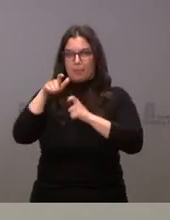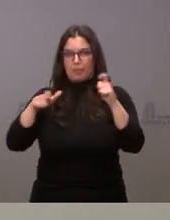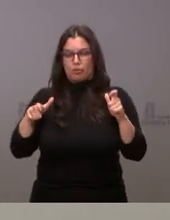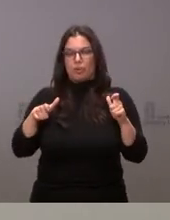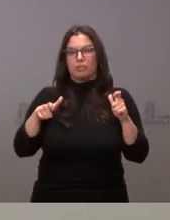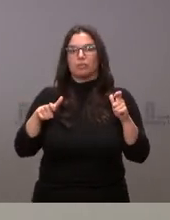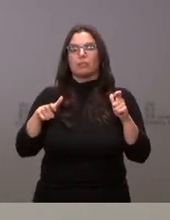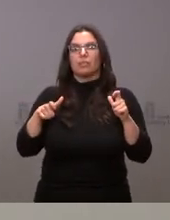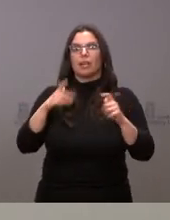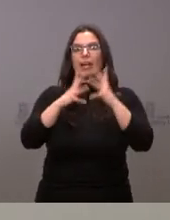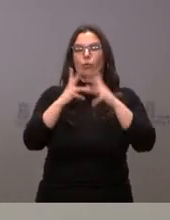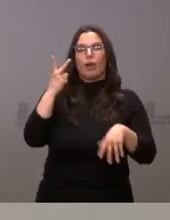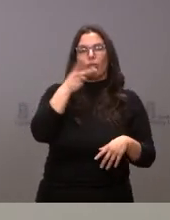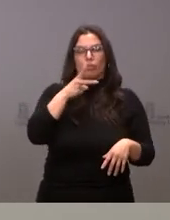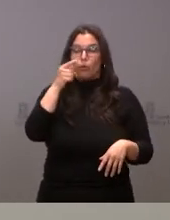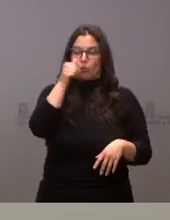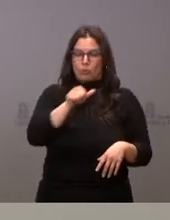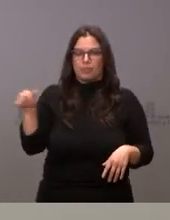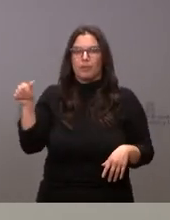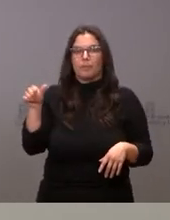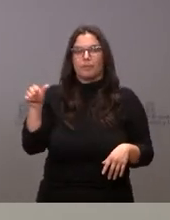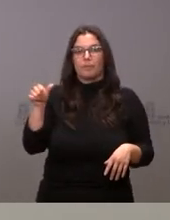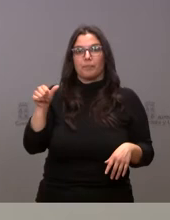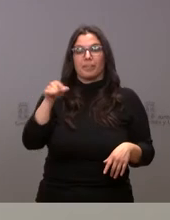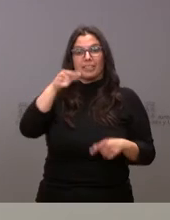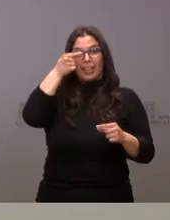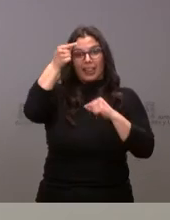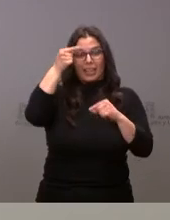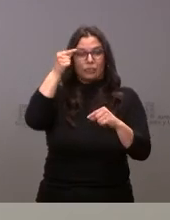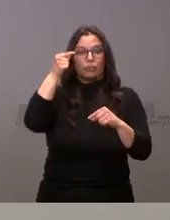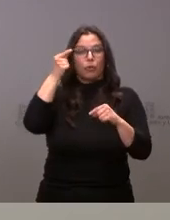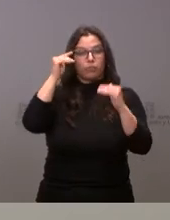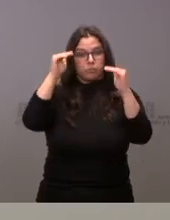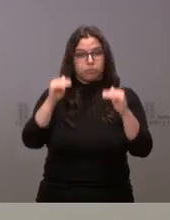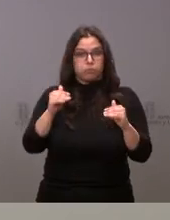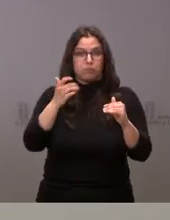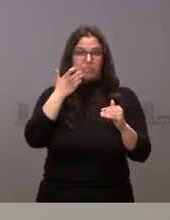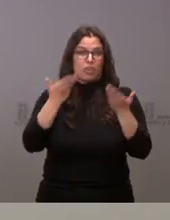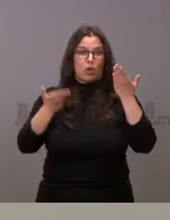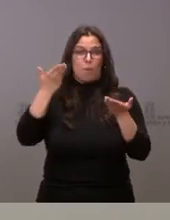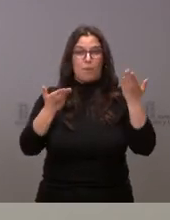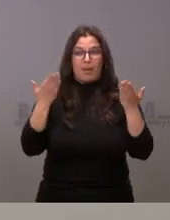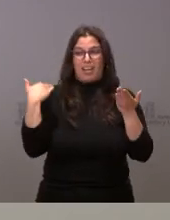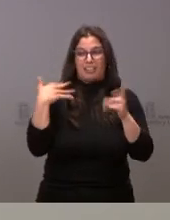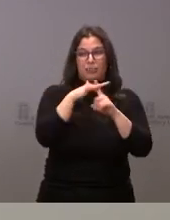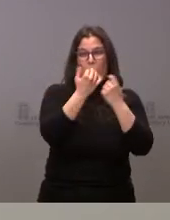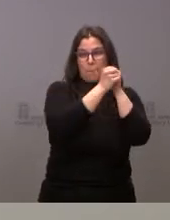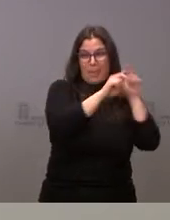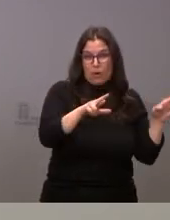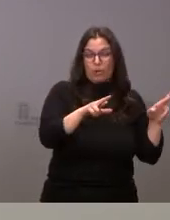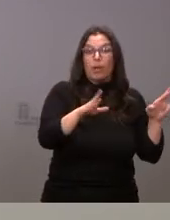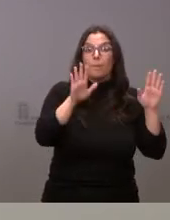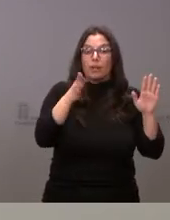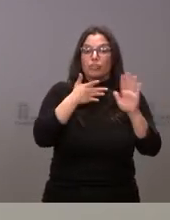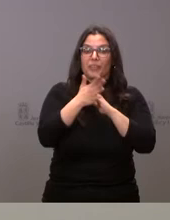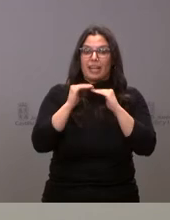a siete días es una cifra que ha disminuido en relación con el peor momento que vivimos pero que ha supuesto una